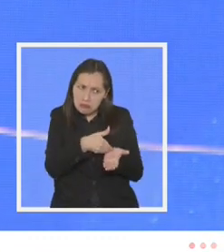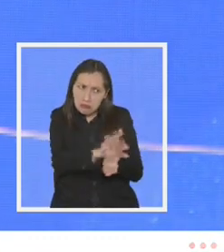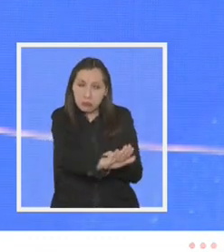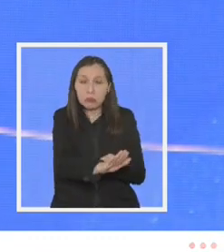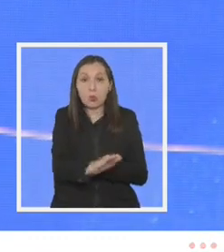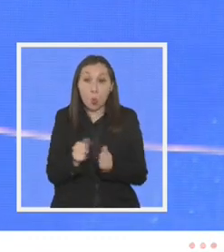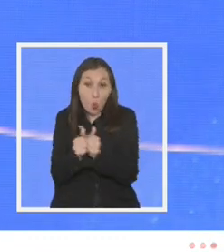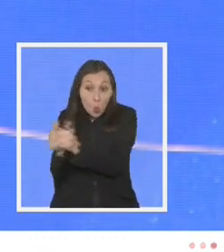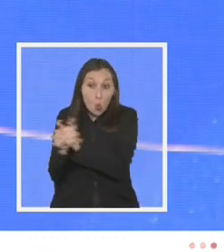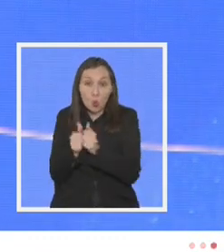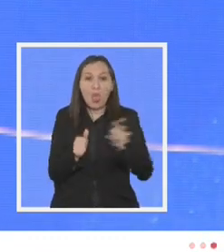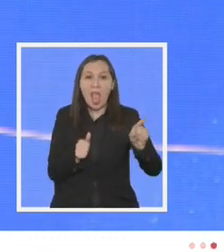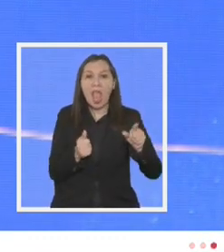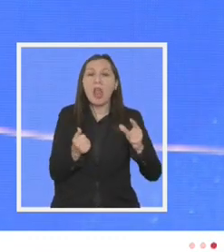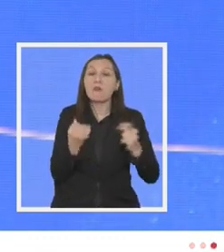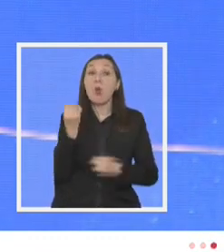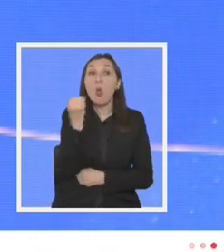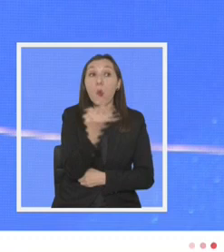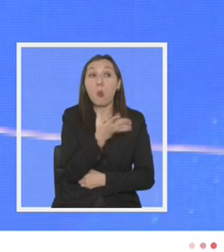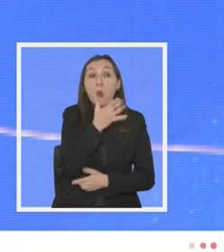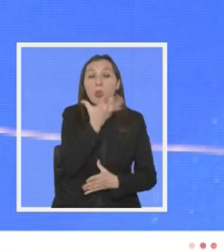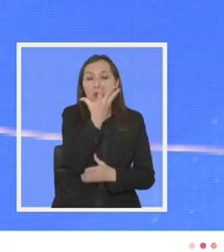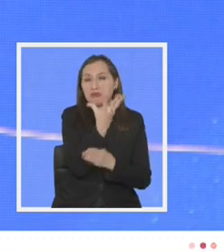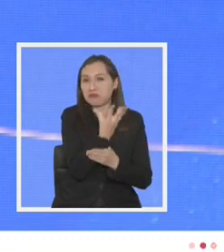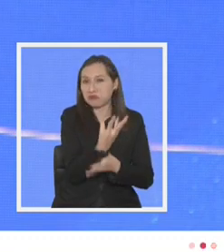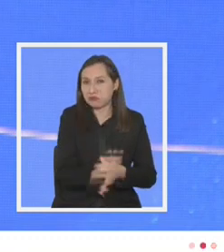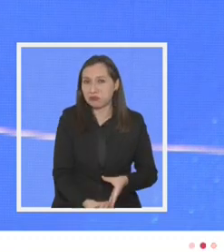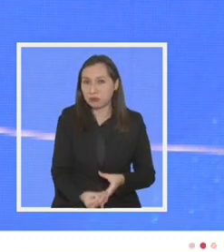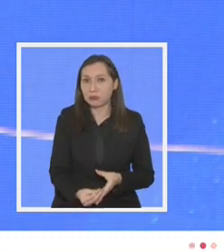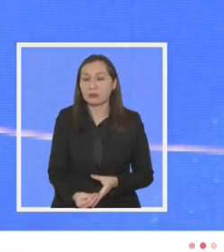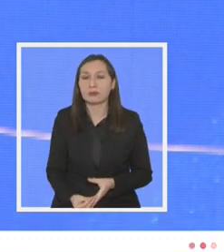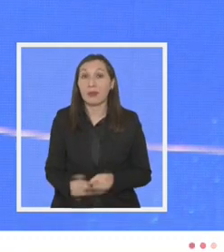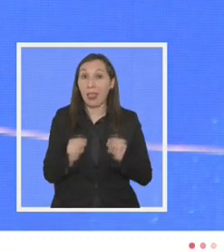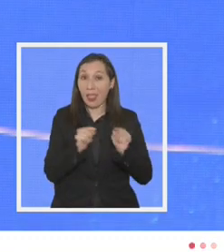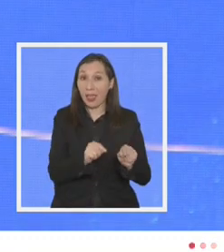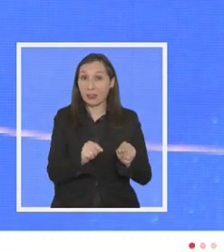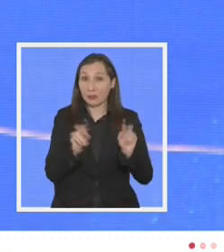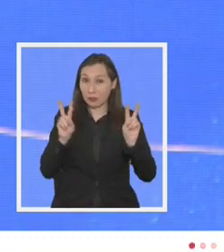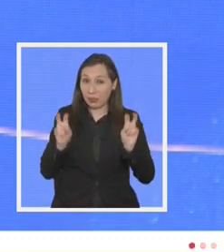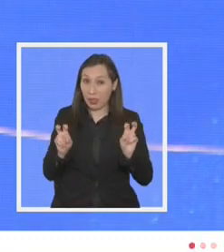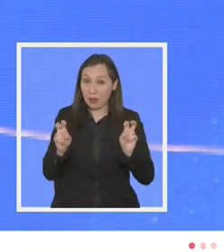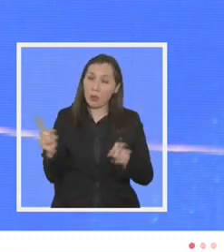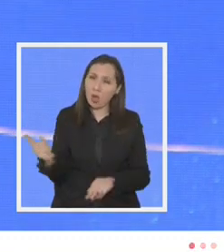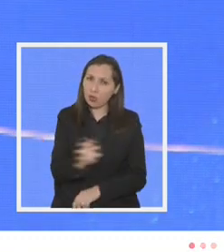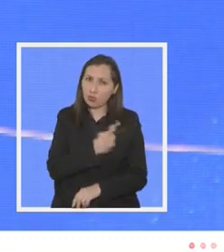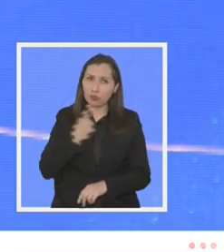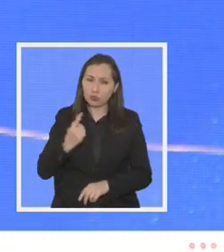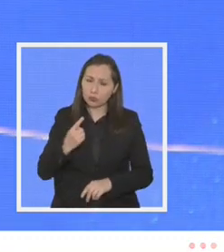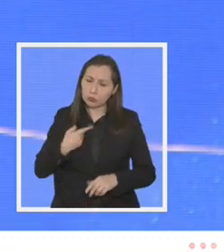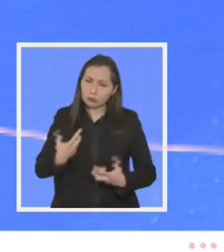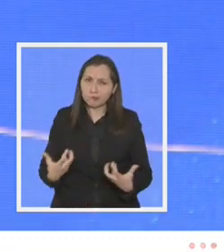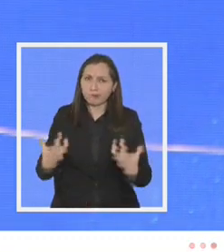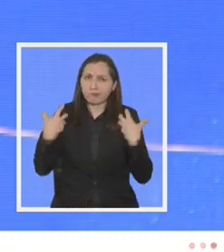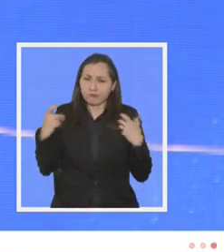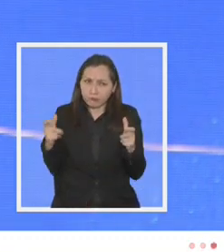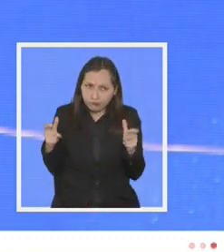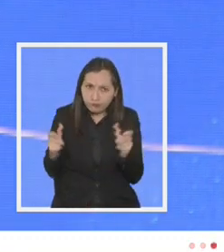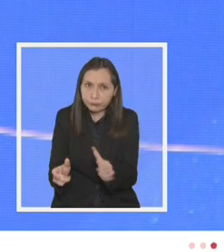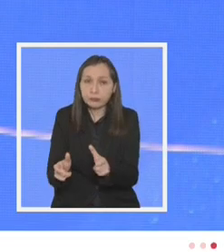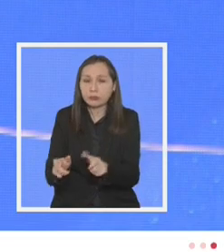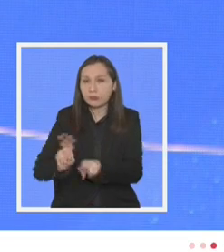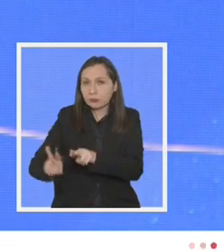sus días están contados y en esto hemos tomado el toro por las astas con la